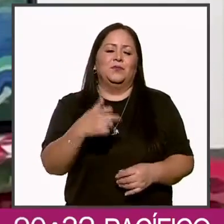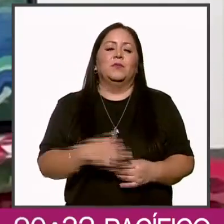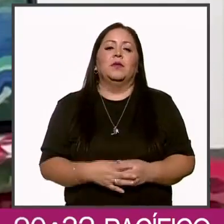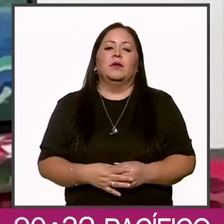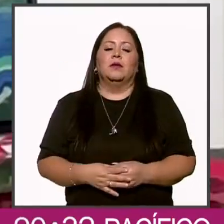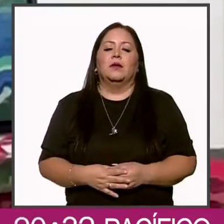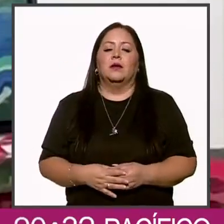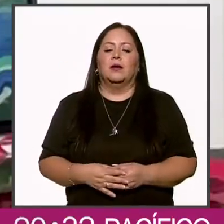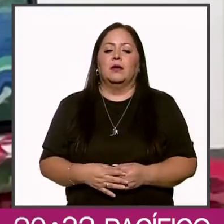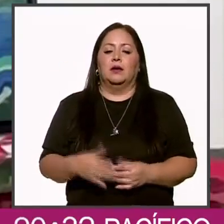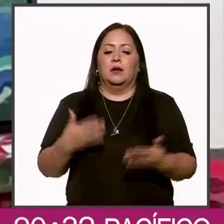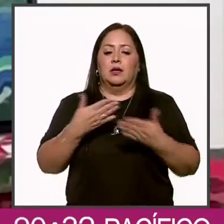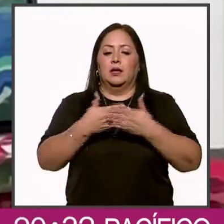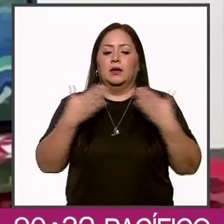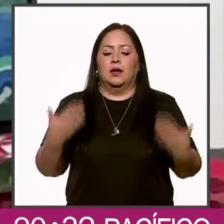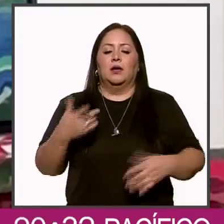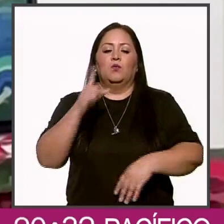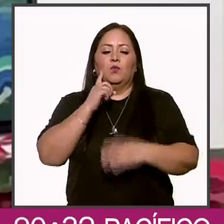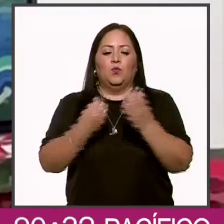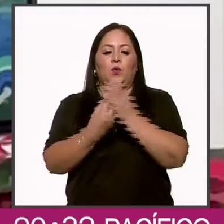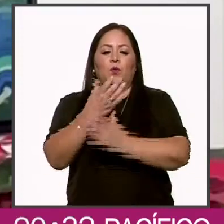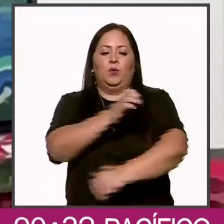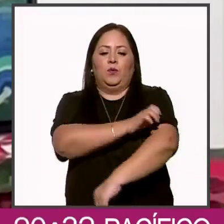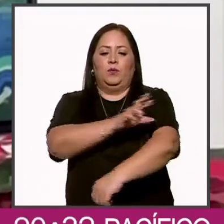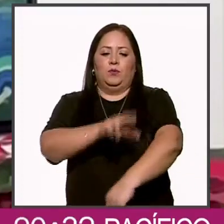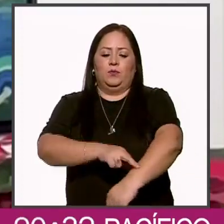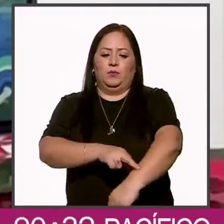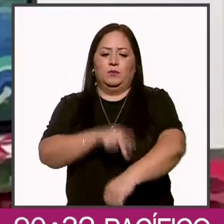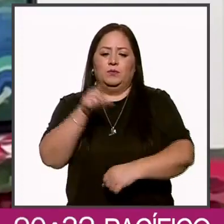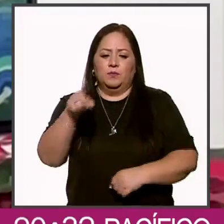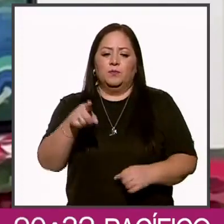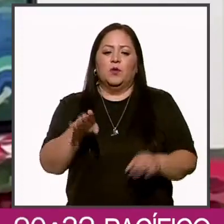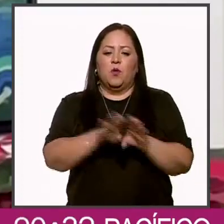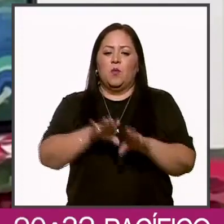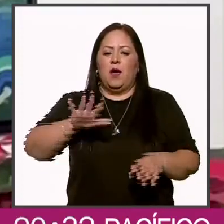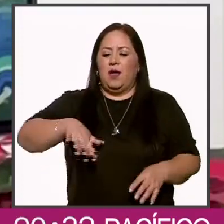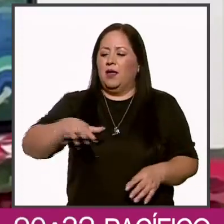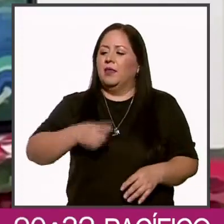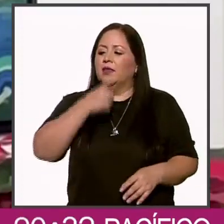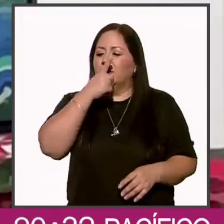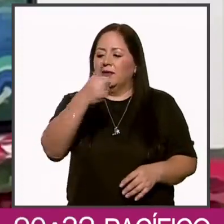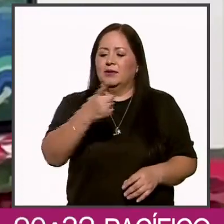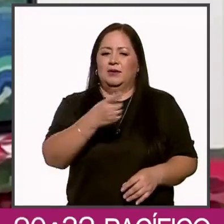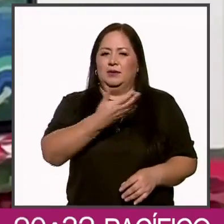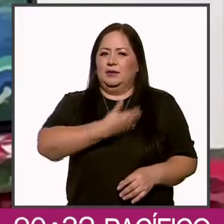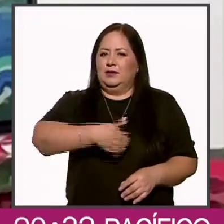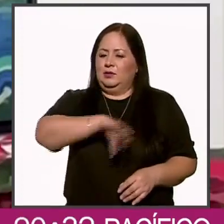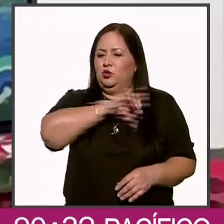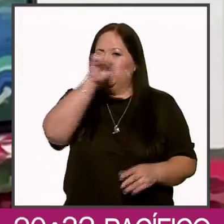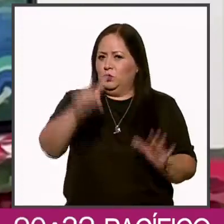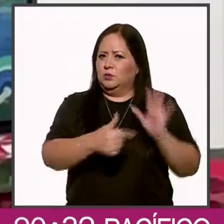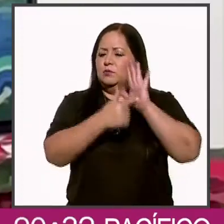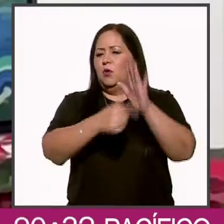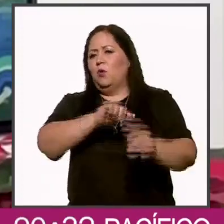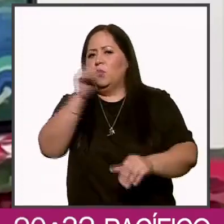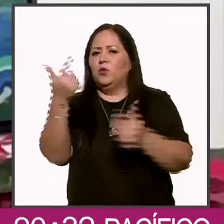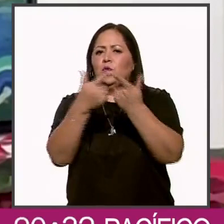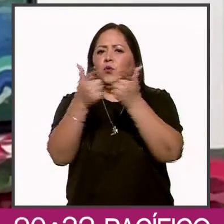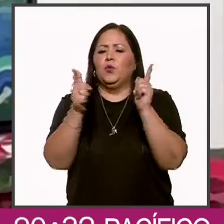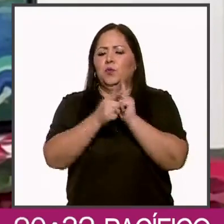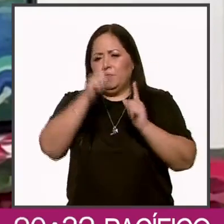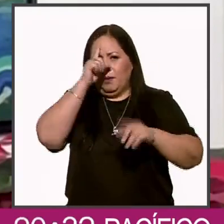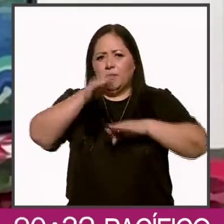Será la coordinadora de voceros. Como les digo, Claudia presentará a otro grupo de